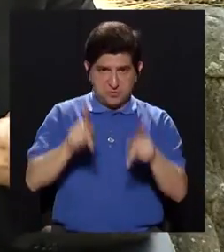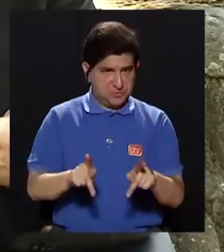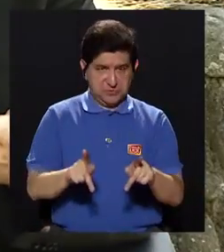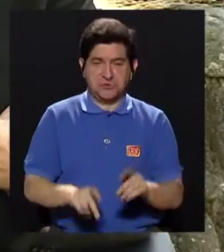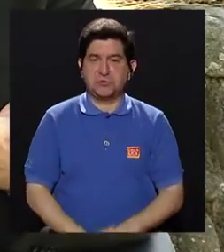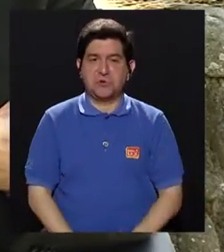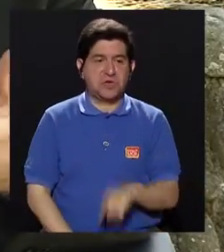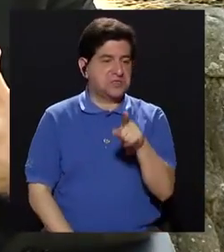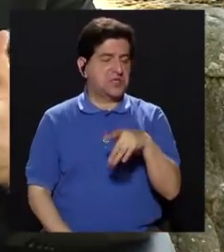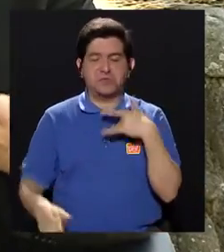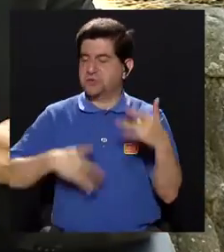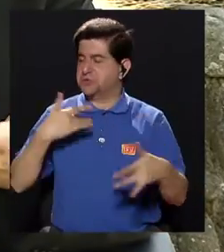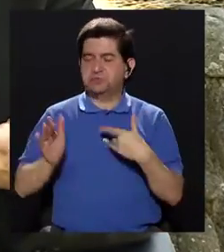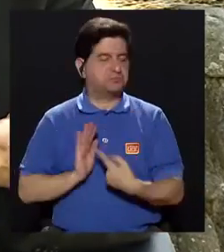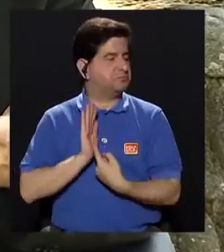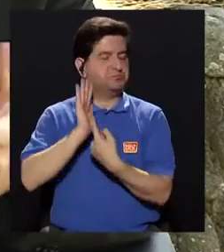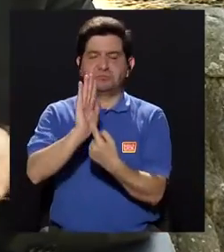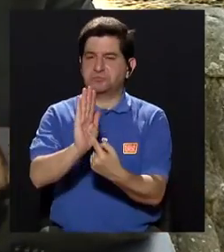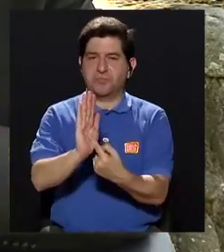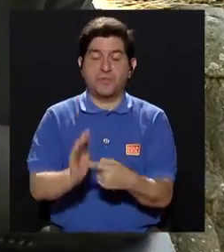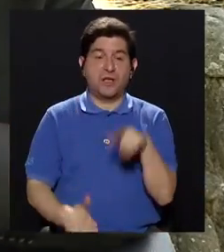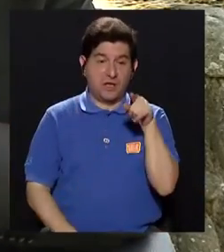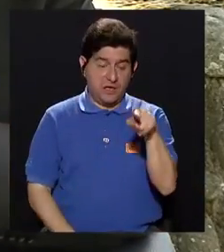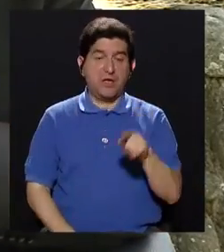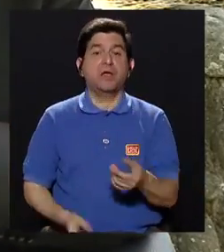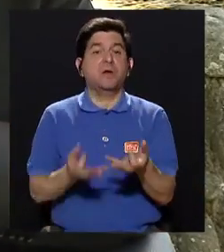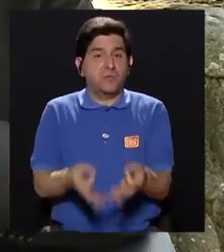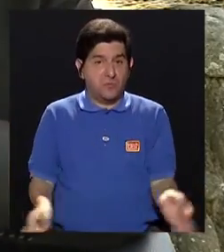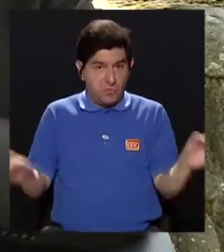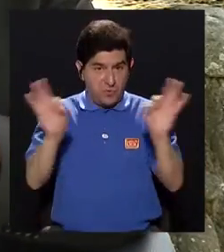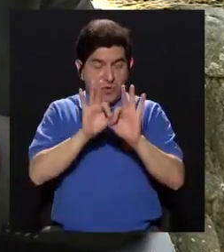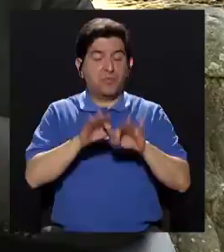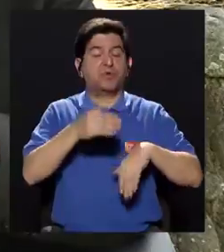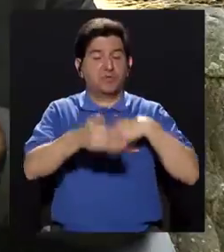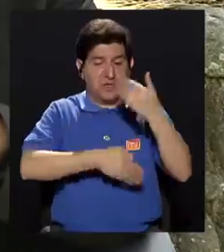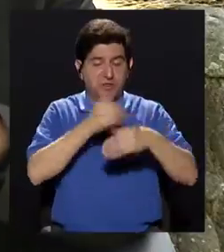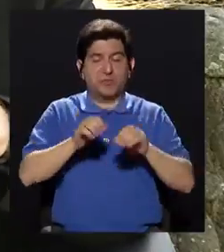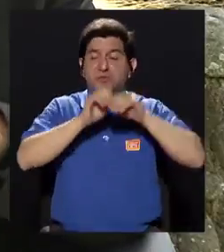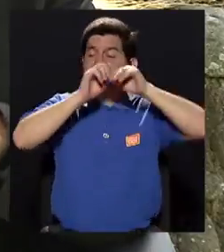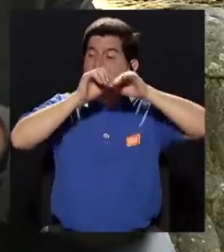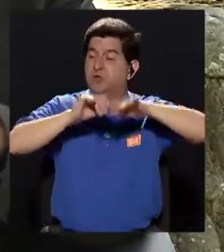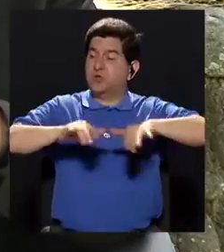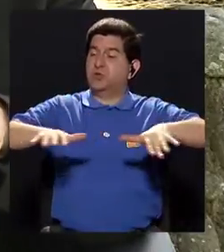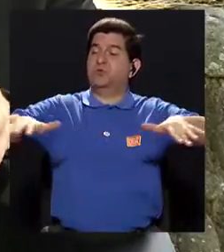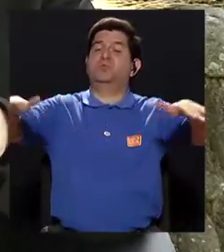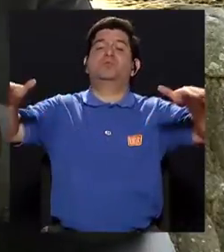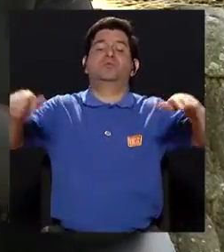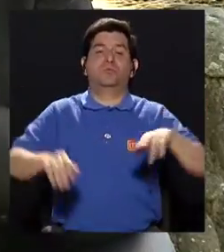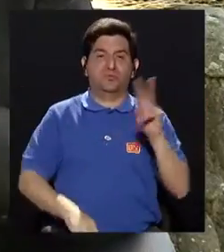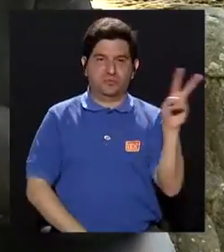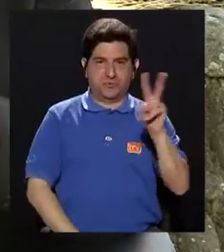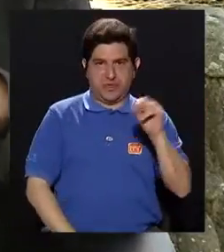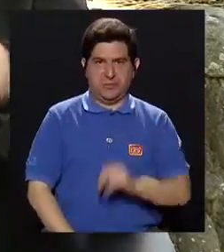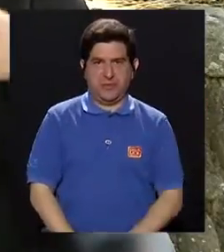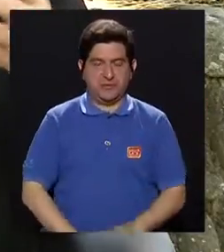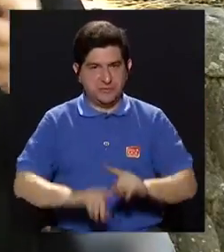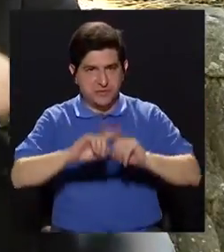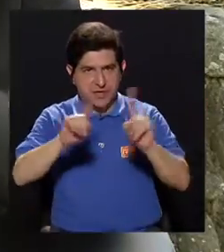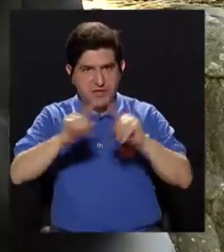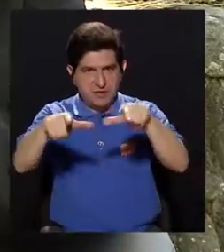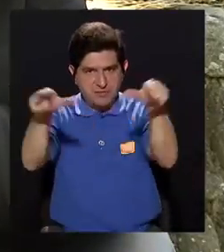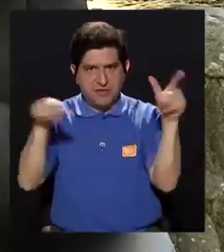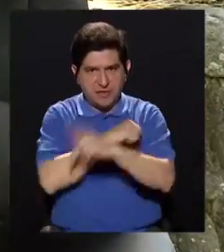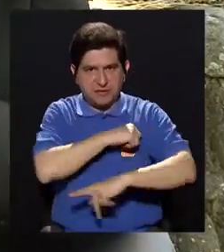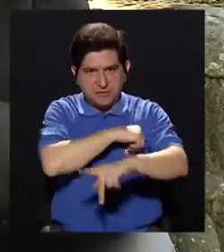de los pacientes van a ser asintomáticos y van a ser muy, pero muy importantes en ese proceso de propagación de la virosis a